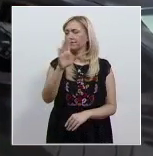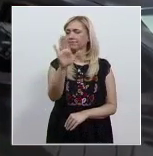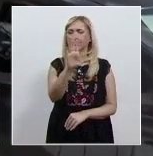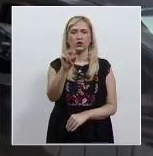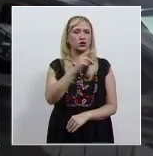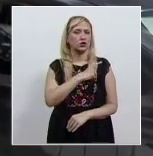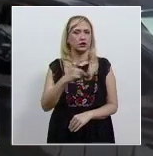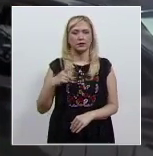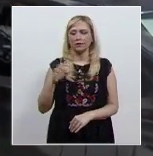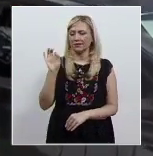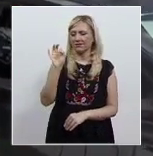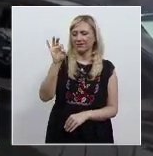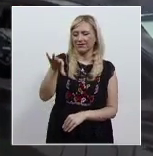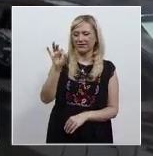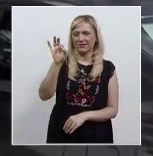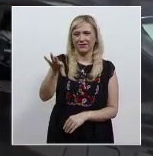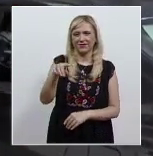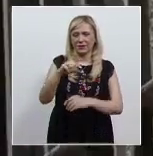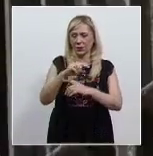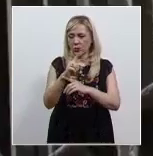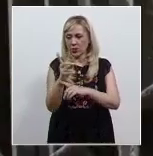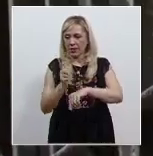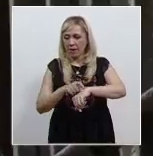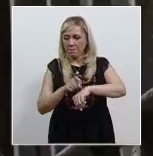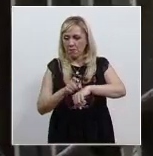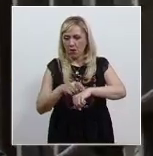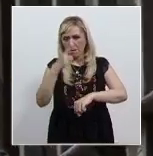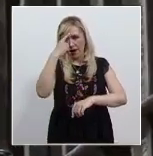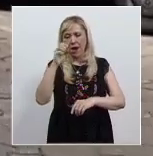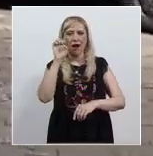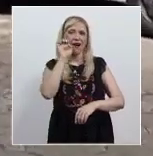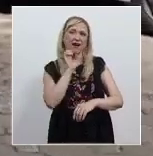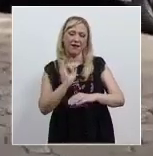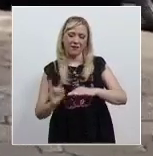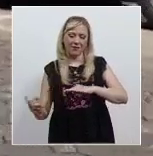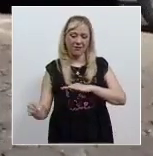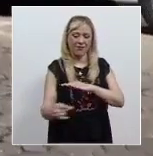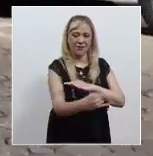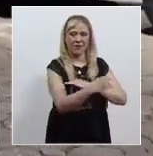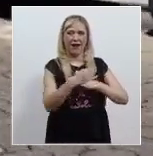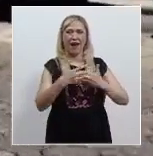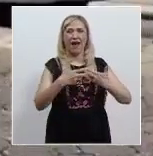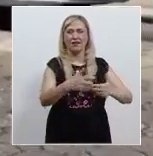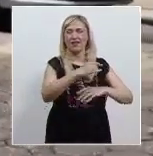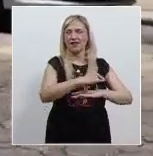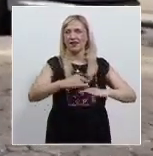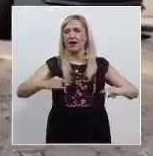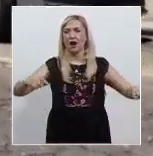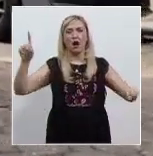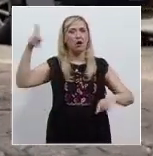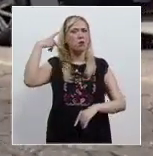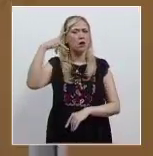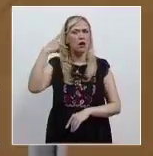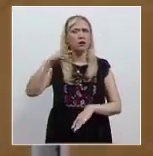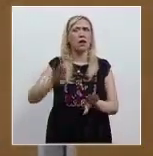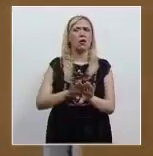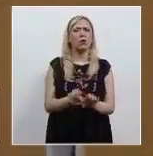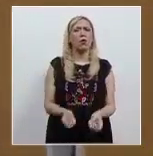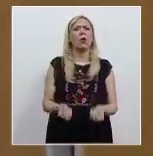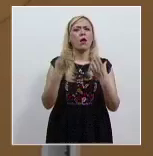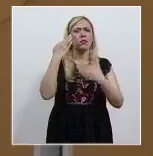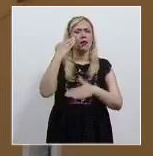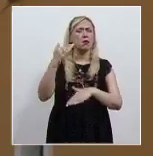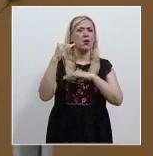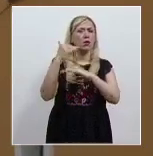parquímetros en el municipio de Puebla. Esto porque un artículo de la Ley de Ingresos de ese municipio no especificaba el tiempo de uso de los espacios de